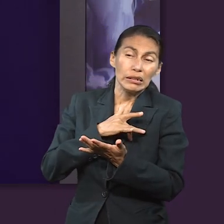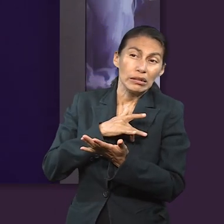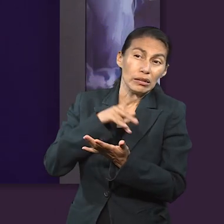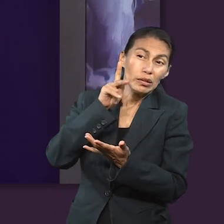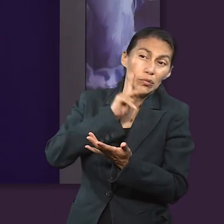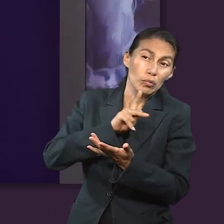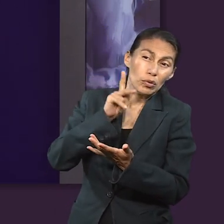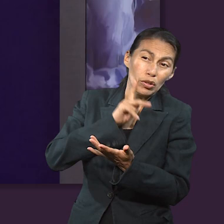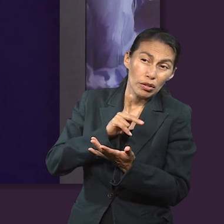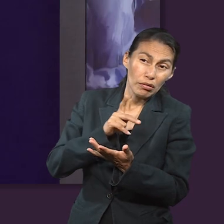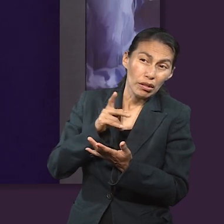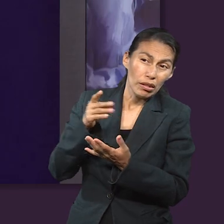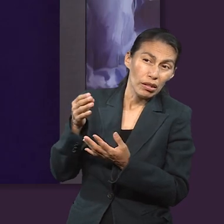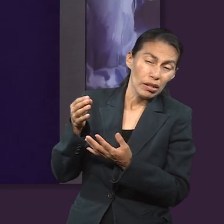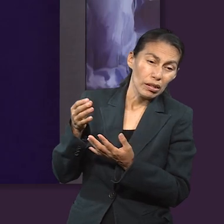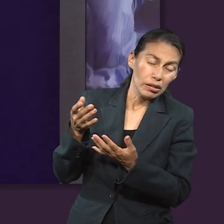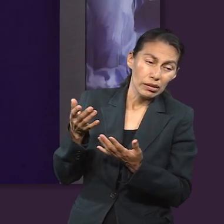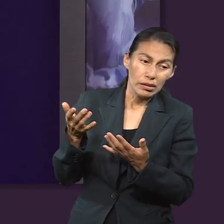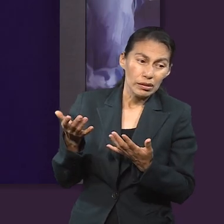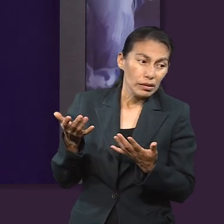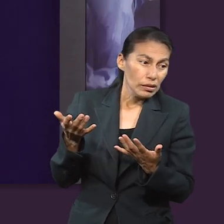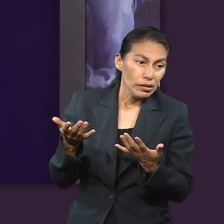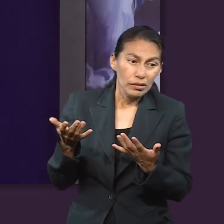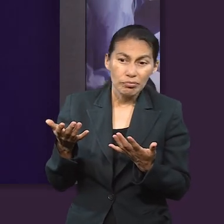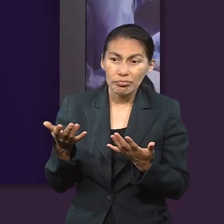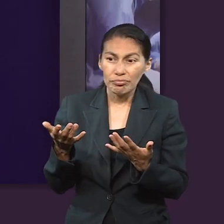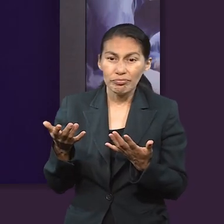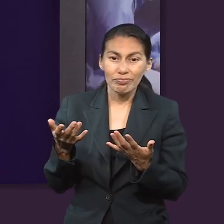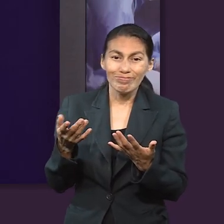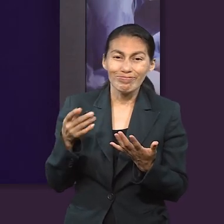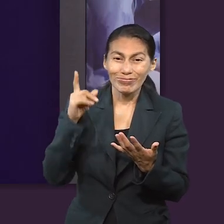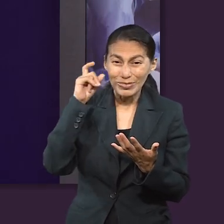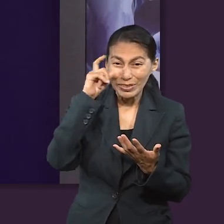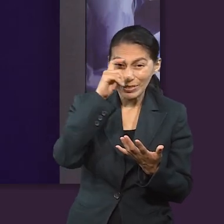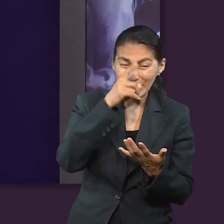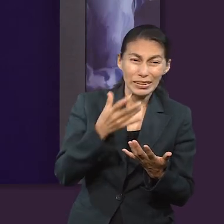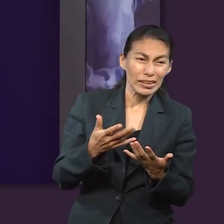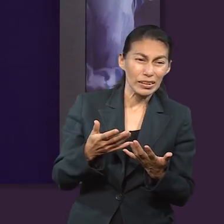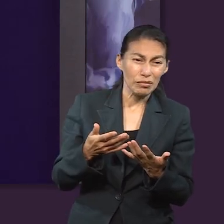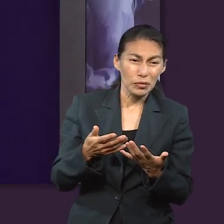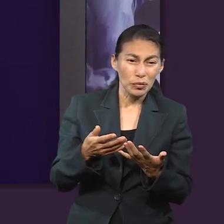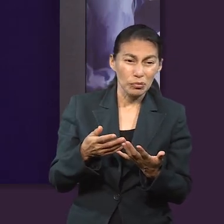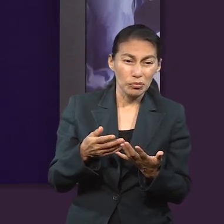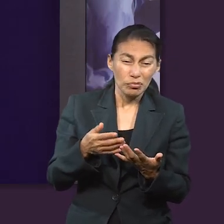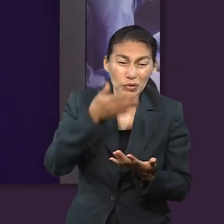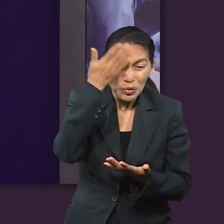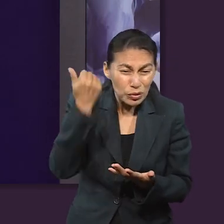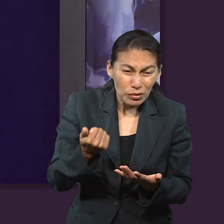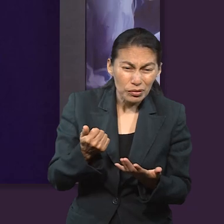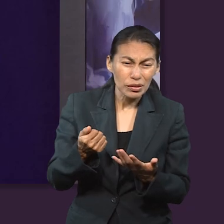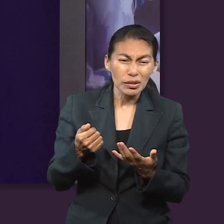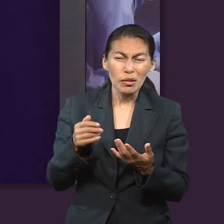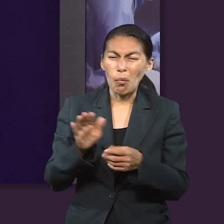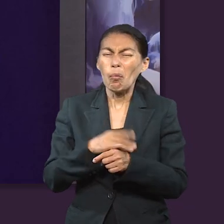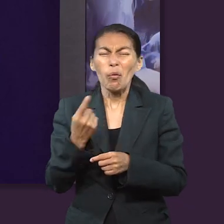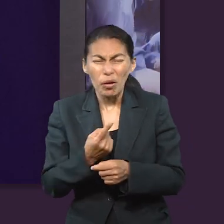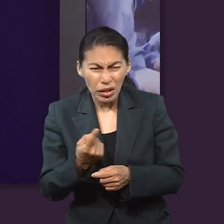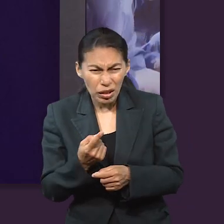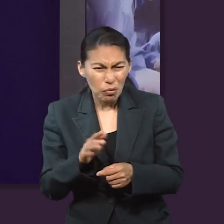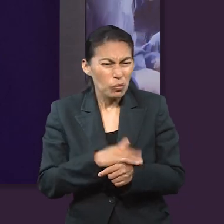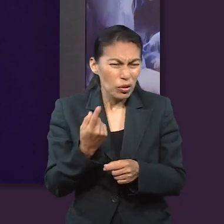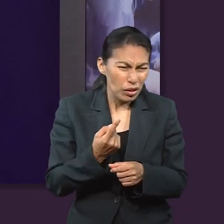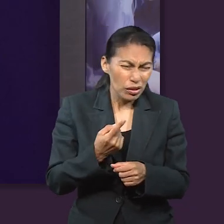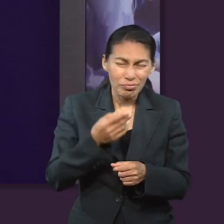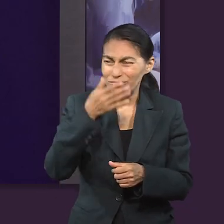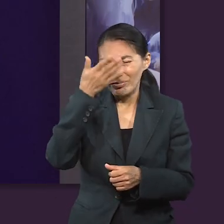al verse probado y tocado en todo, la lucha yo creo que se manifestaba en